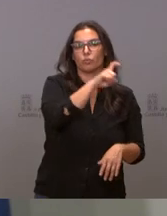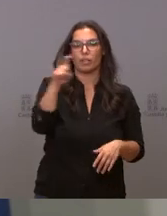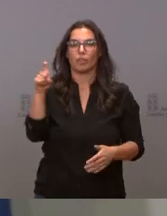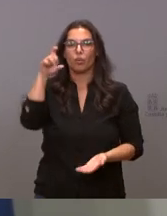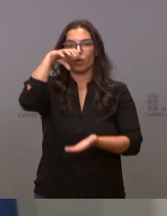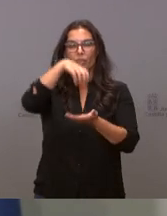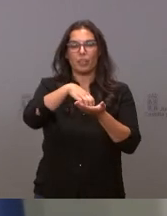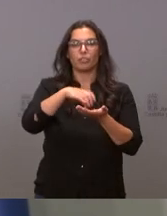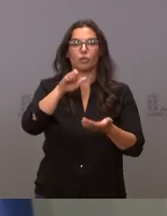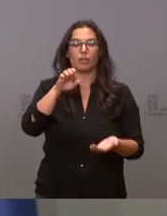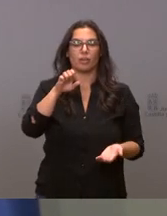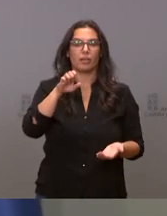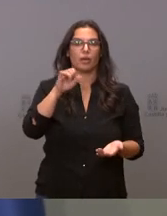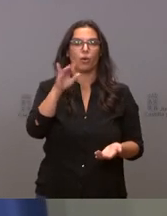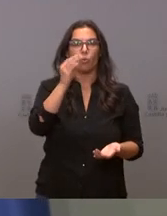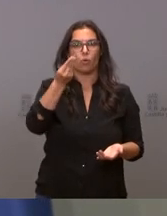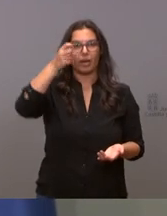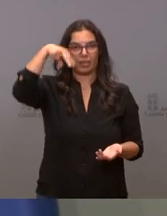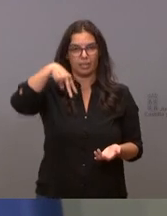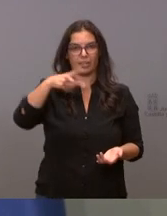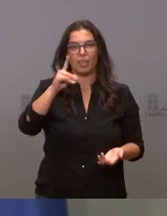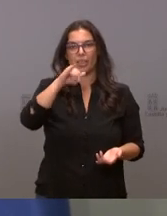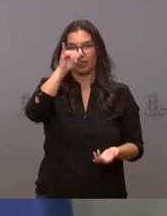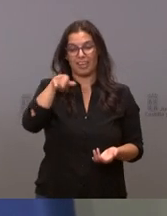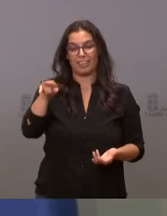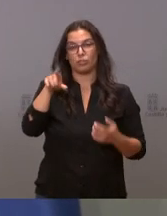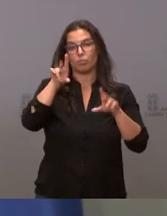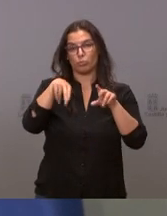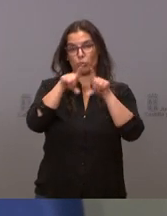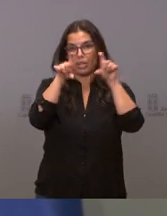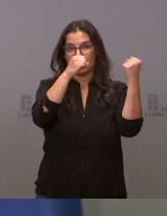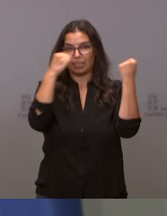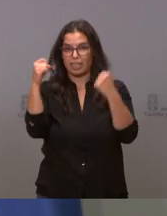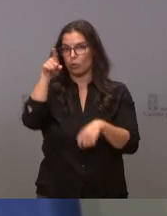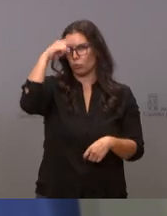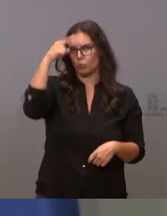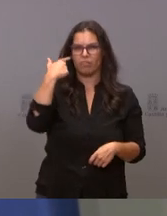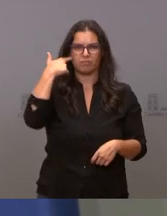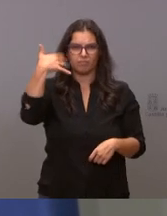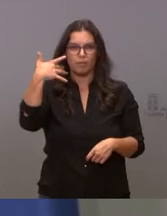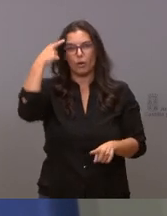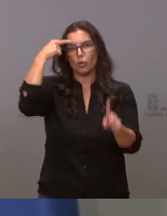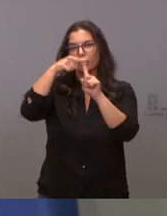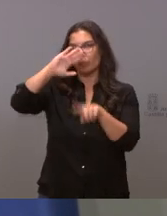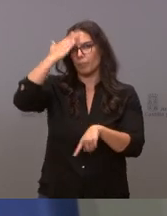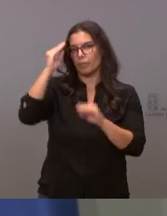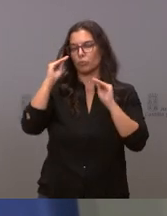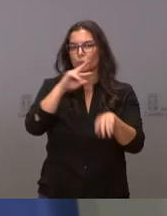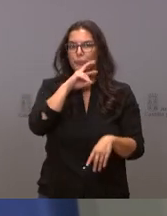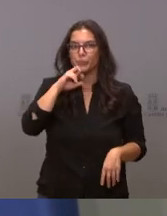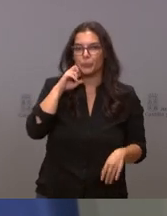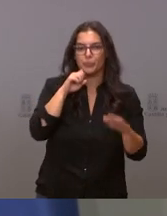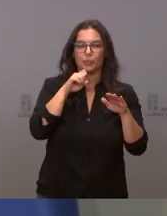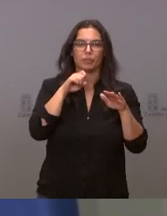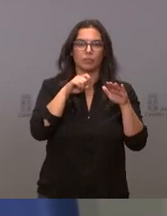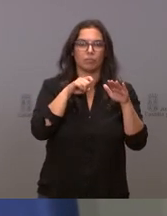Etnográfico Joaquín Díaz, una entidad cultural bien conocida cuyos objetivos principales son la conservación, la gestión de